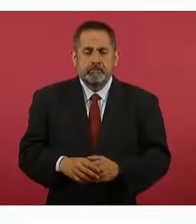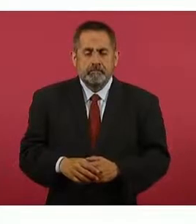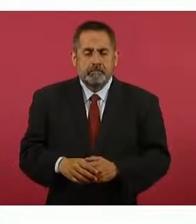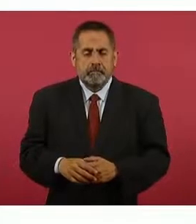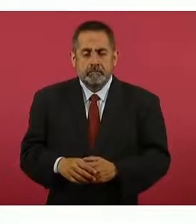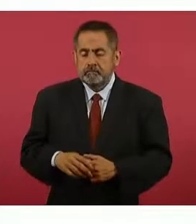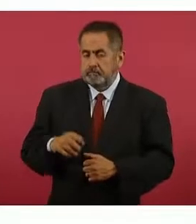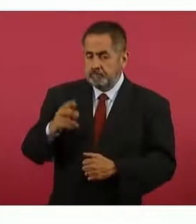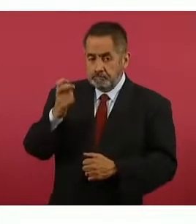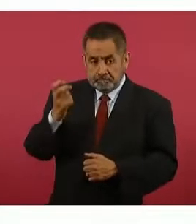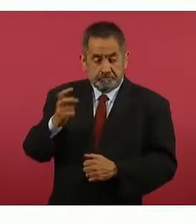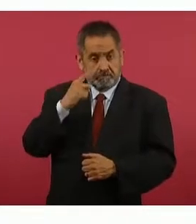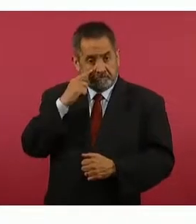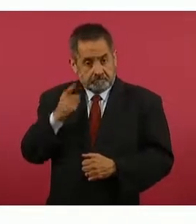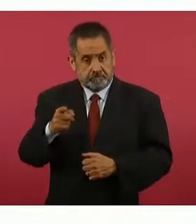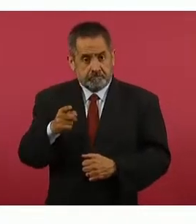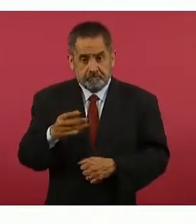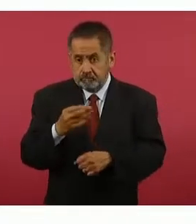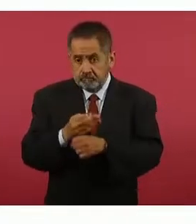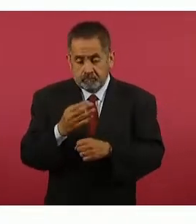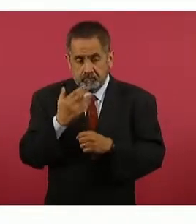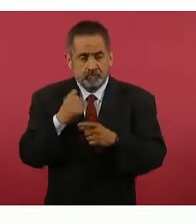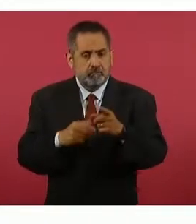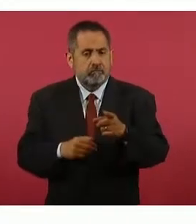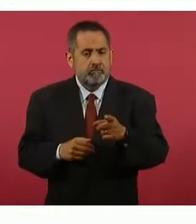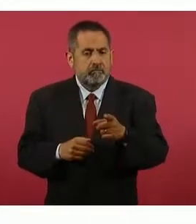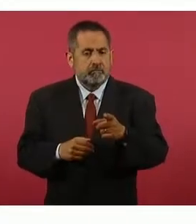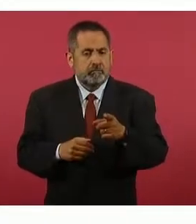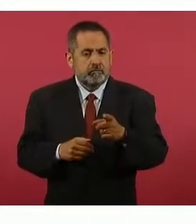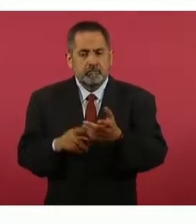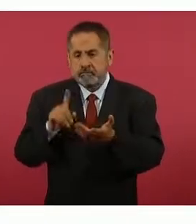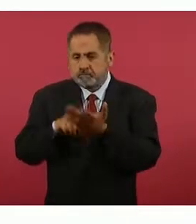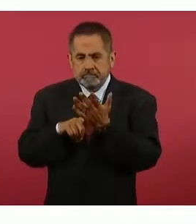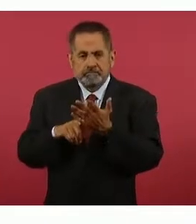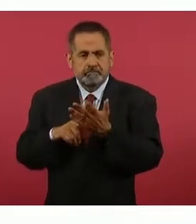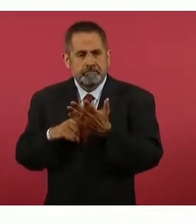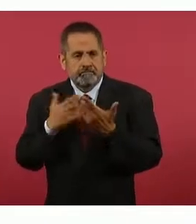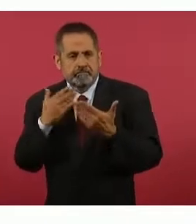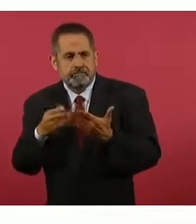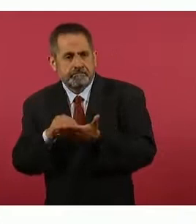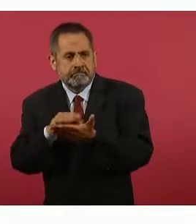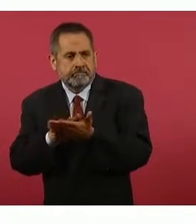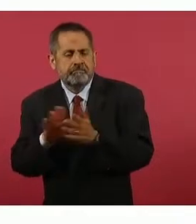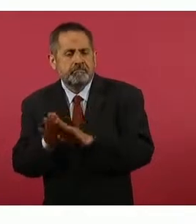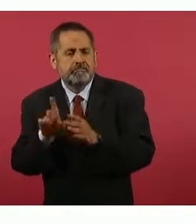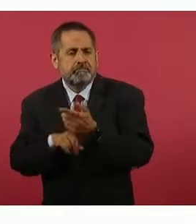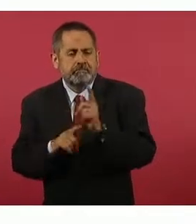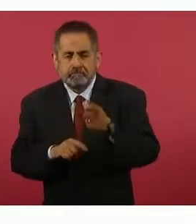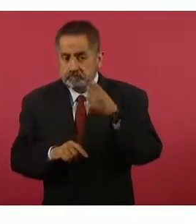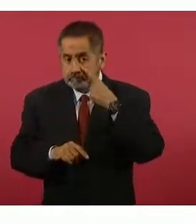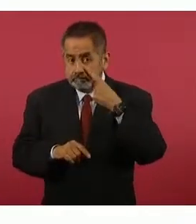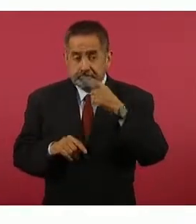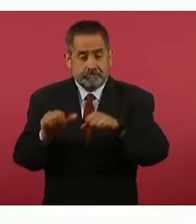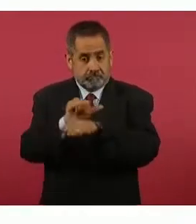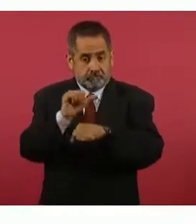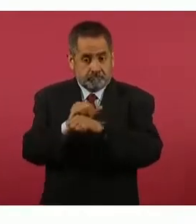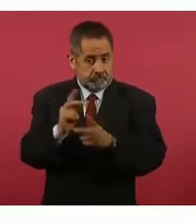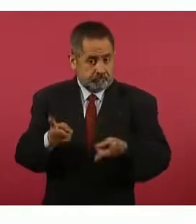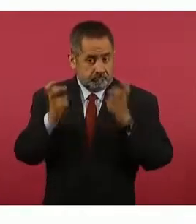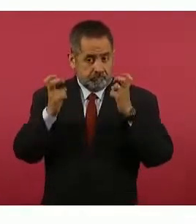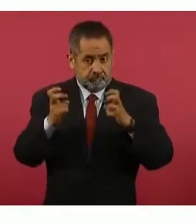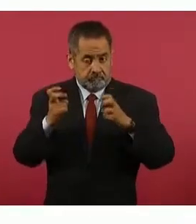esto tampoco hay en esto, cifra negra, porque en los robos de vehículos